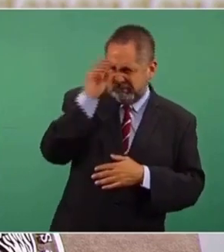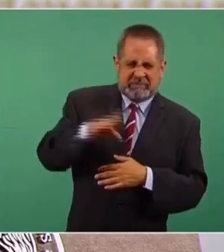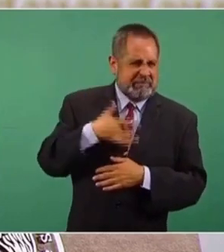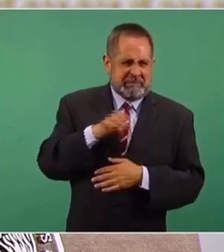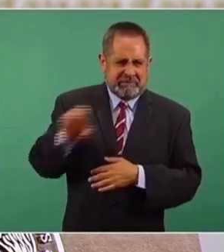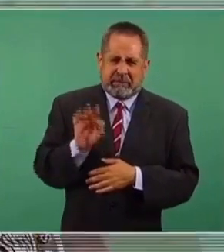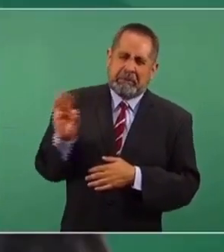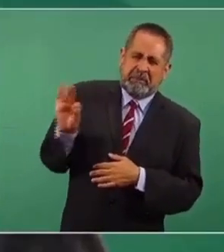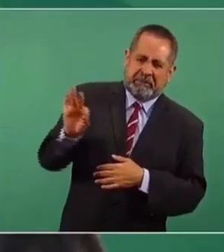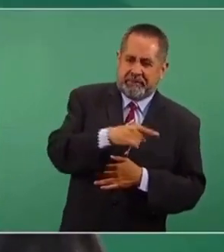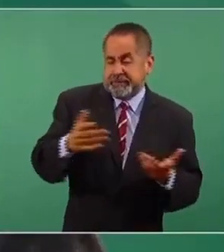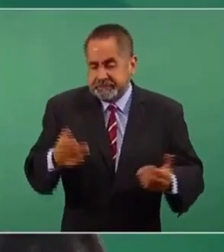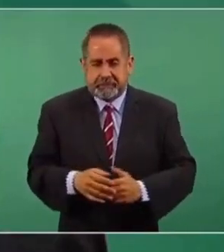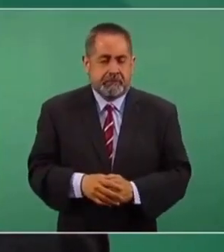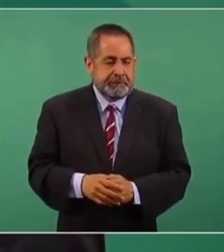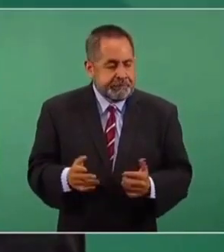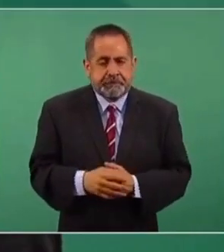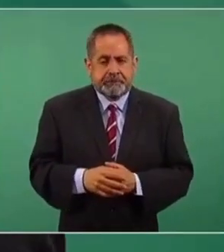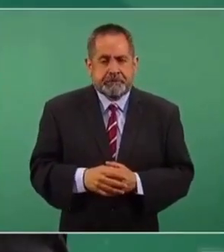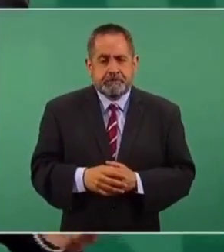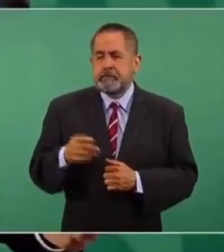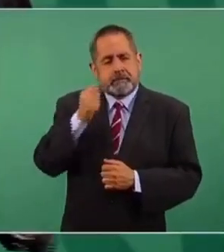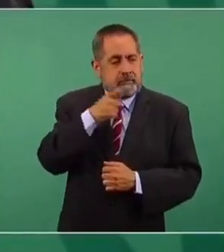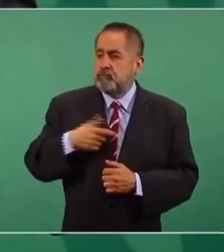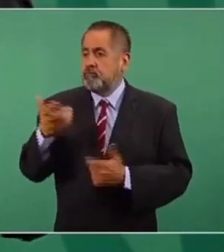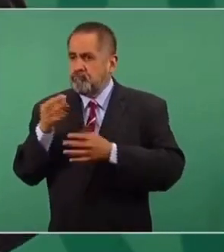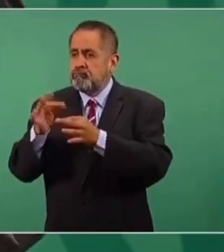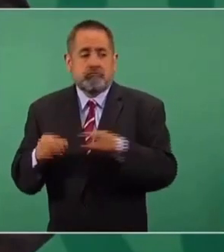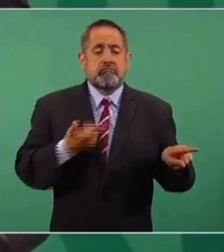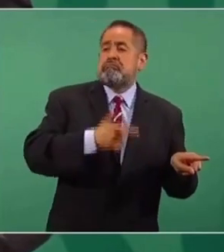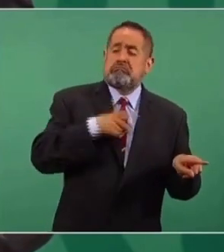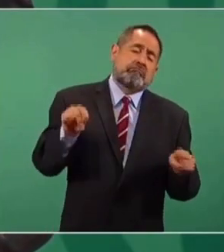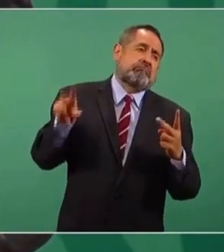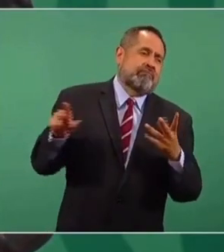como se le llame, pues hagamos lo que hagamos, no les gusta nada.